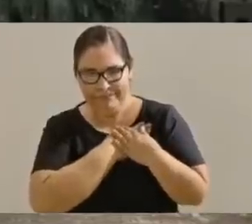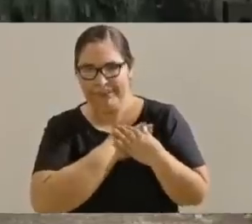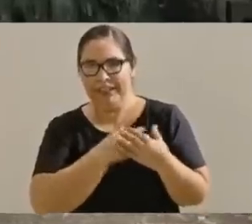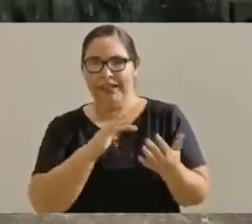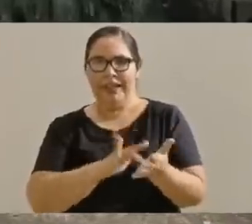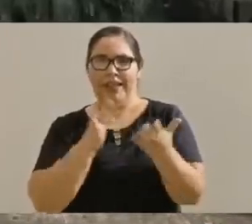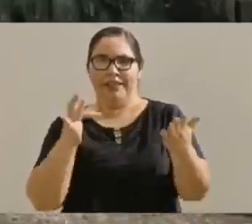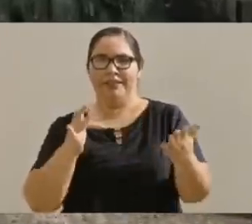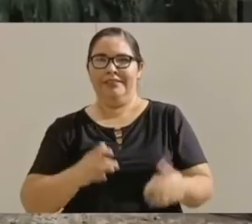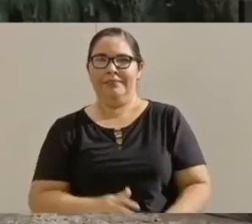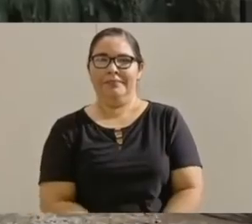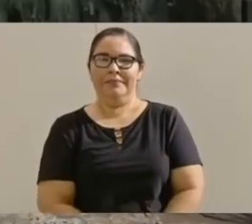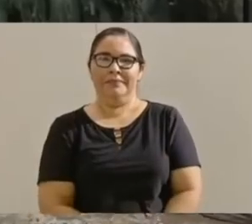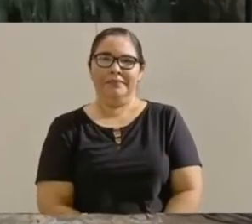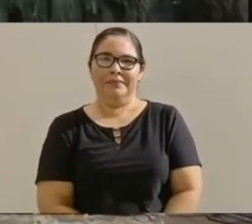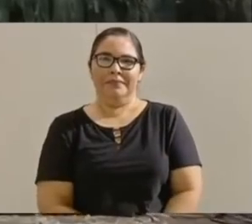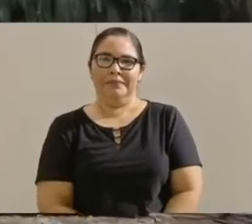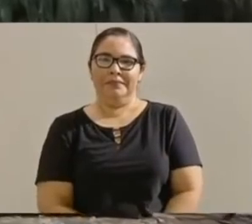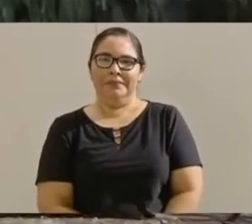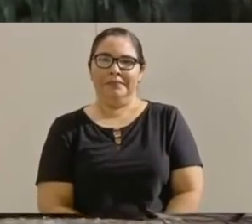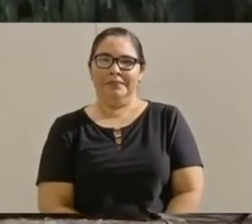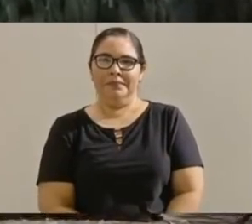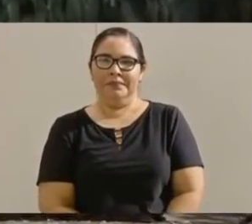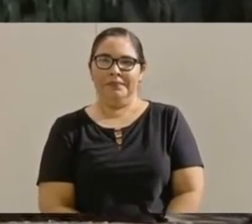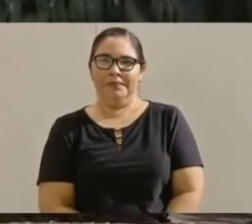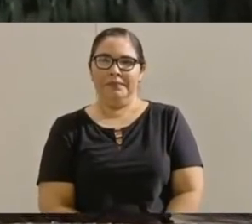Gracias. Gracias. Gracias. Gracias.